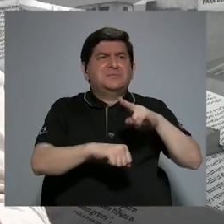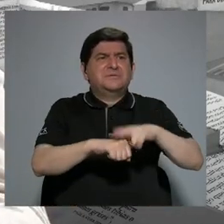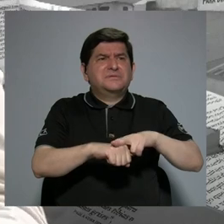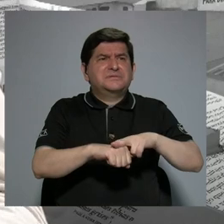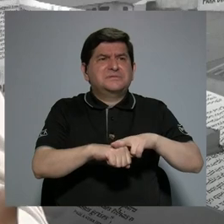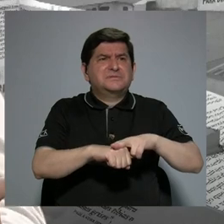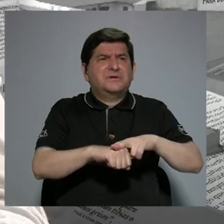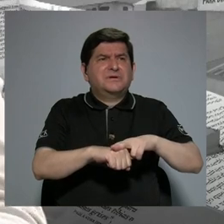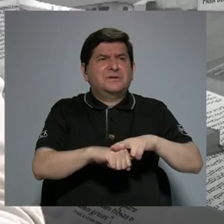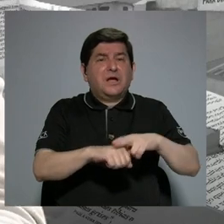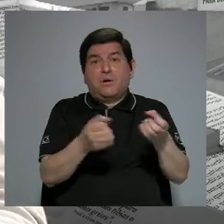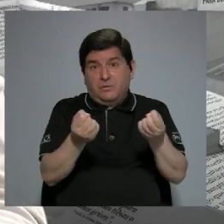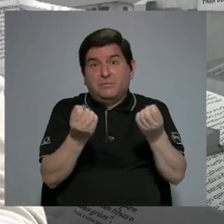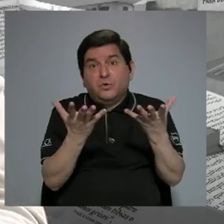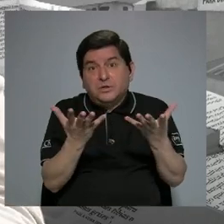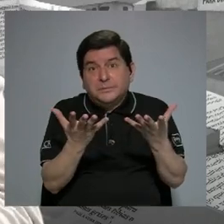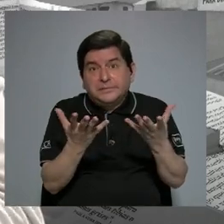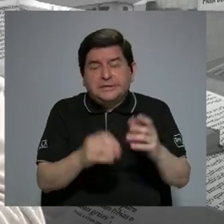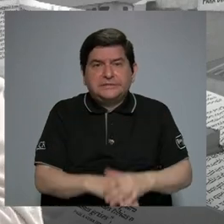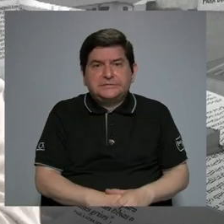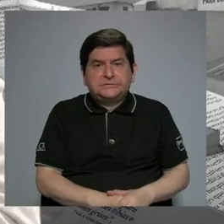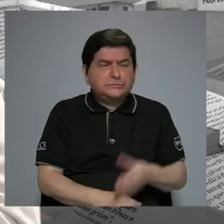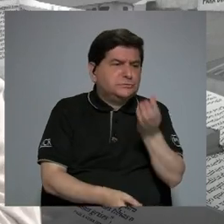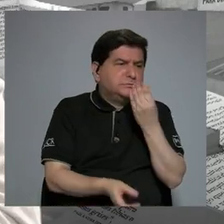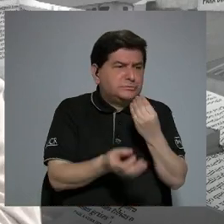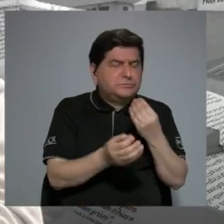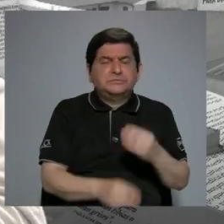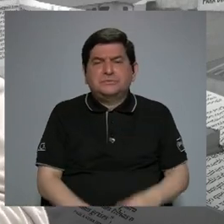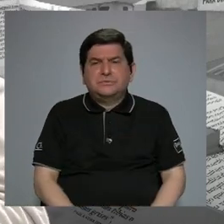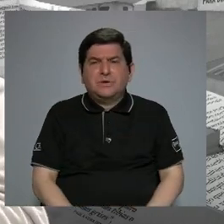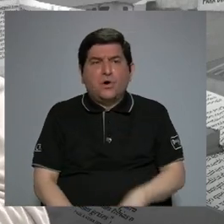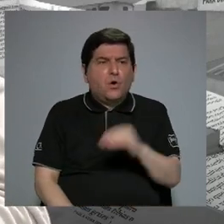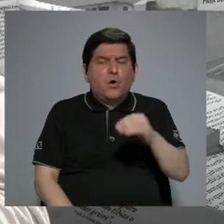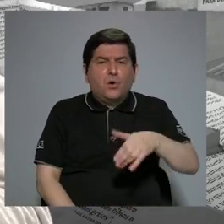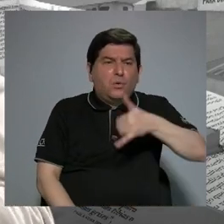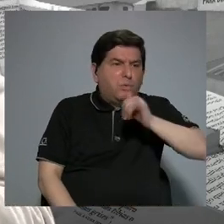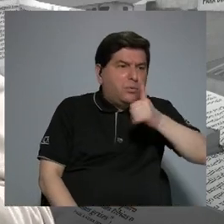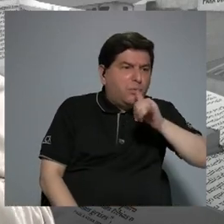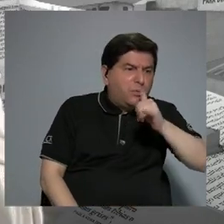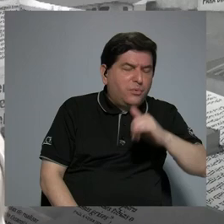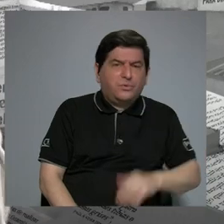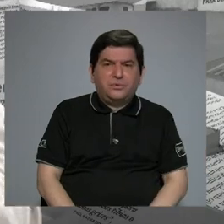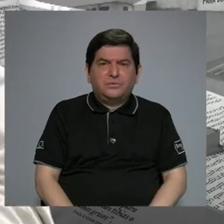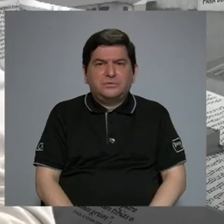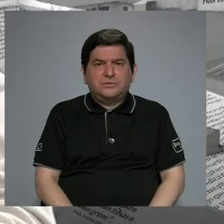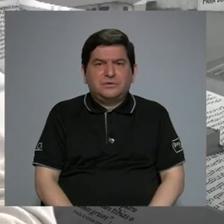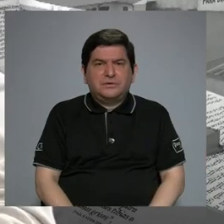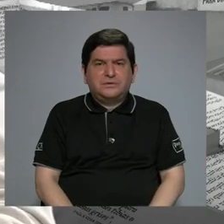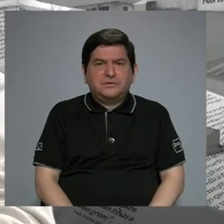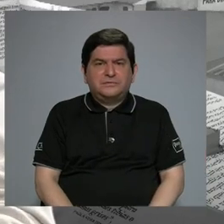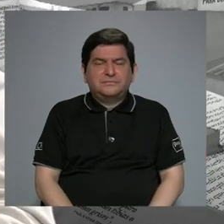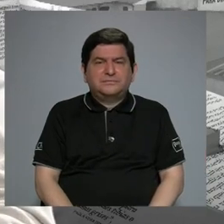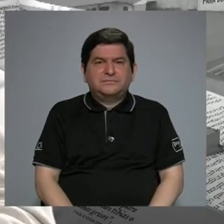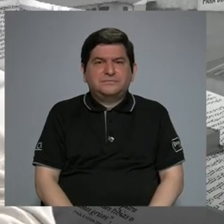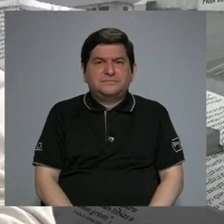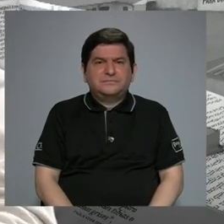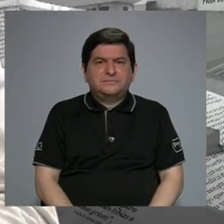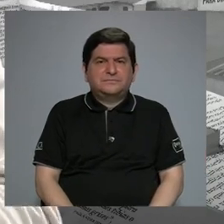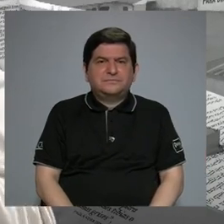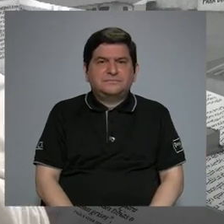digamos, muchas personas empiezan a consumir alcohol, o tal vez aumentan el consumo de alcohol,